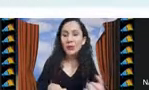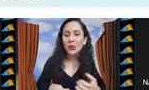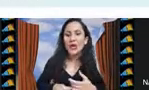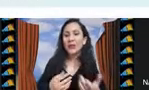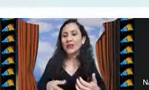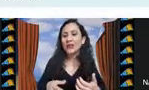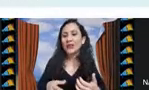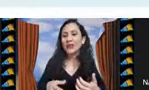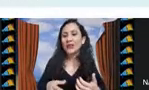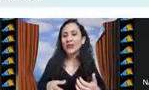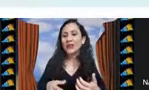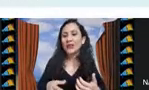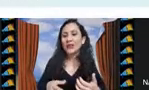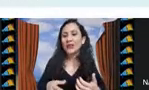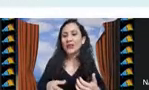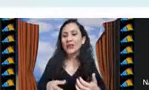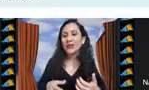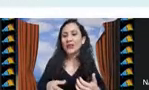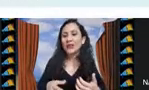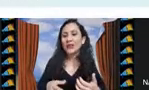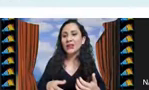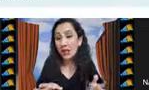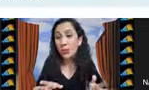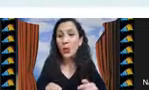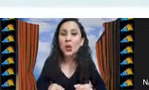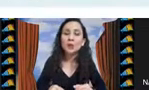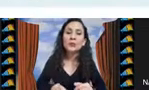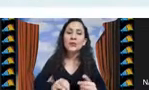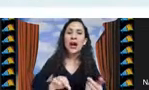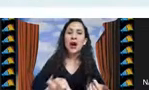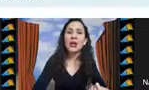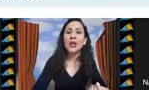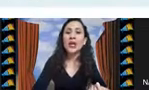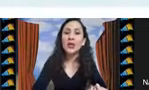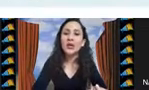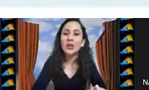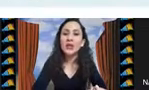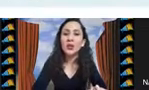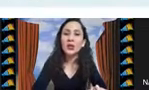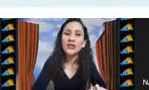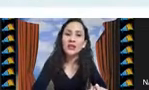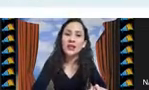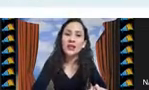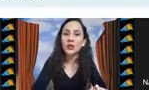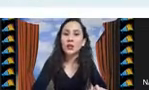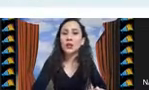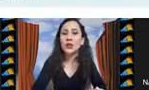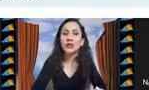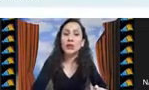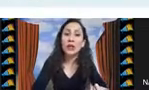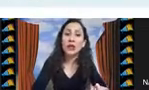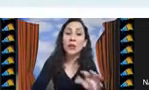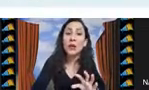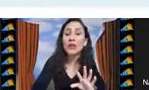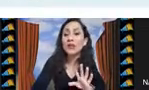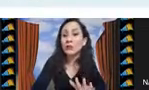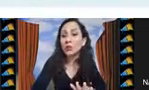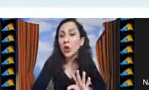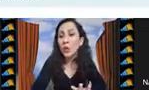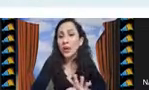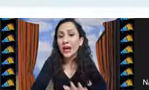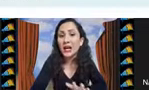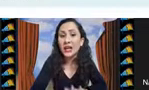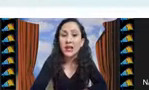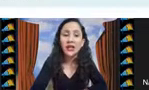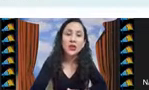mala pudiera haber tardado mucho en obtenerla pudiera haber tardado poco ahora lo que yo intento es entender todo esto que normalmente